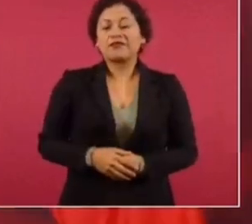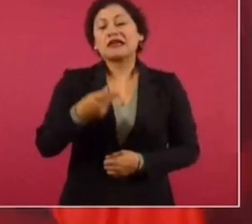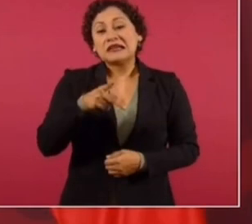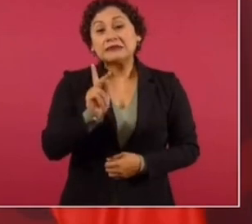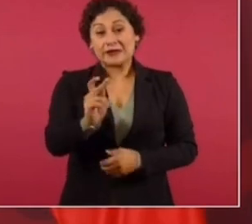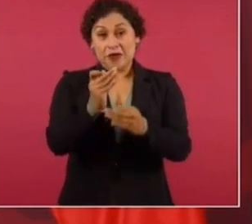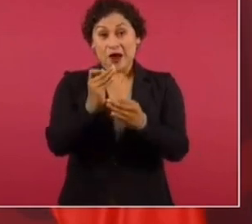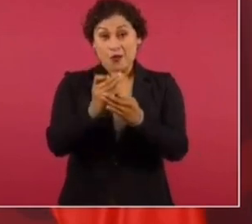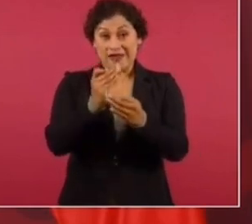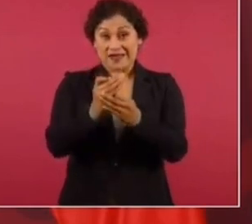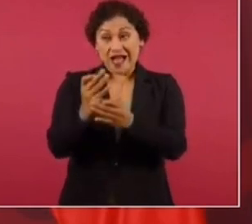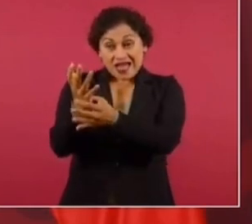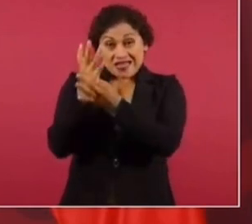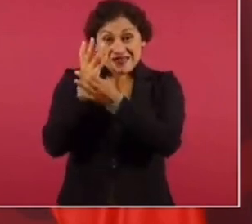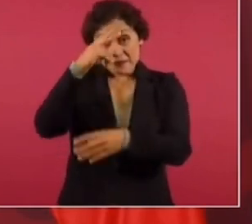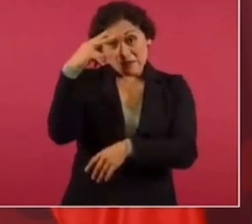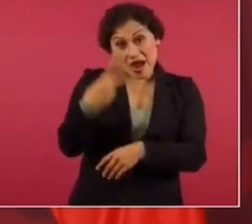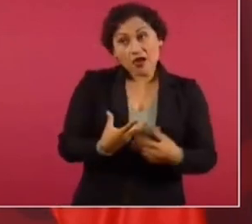nos metan a nosotros.